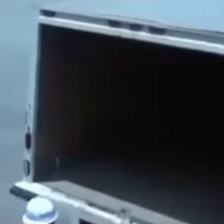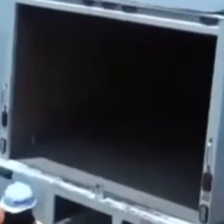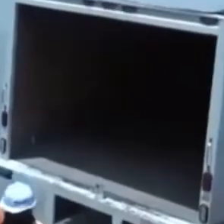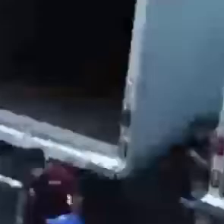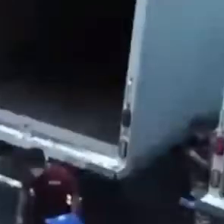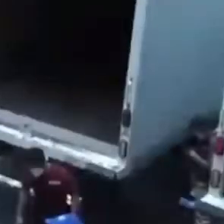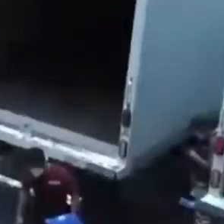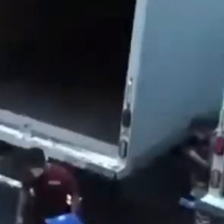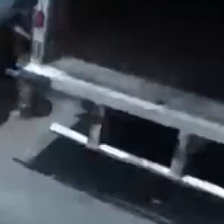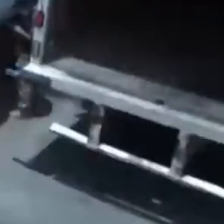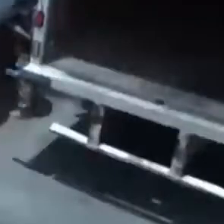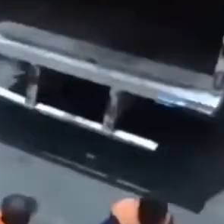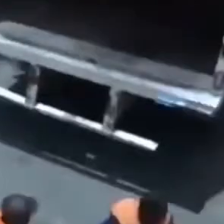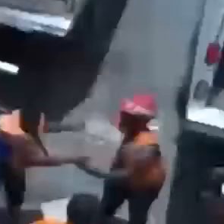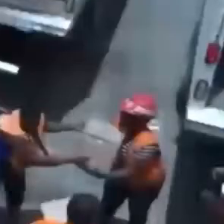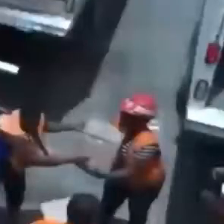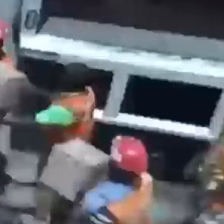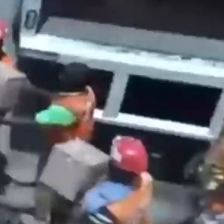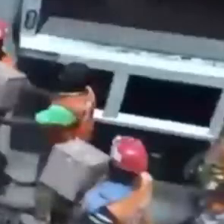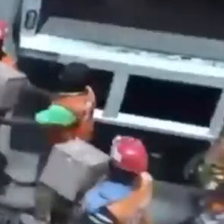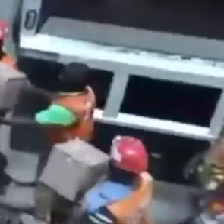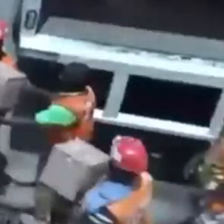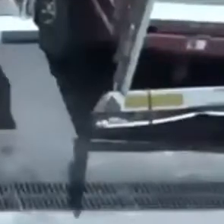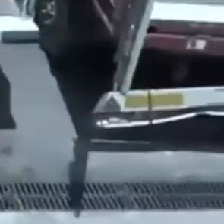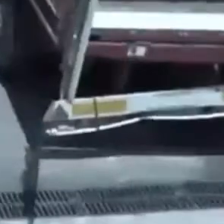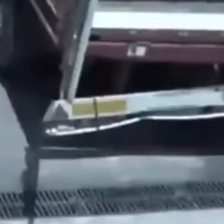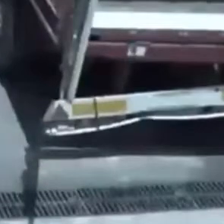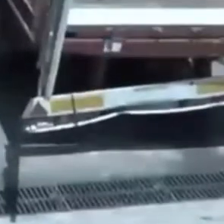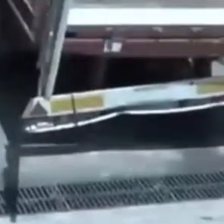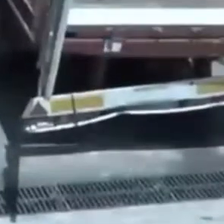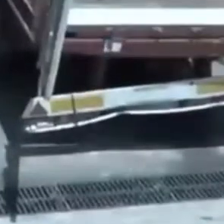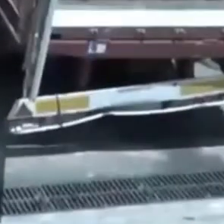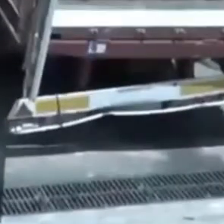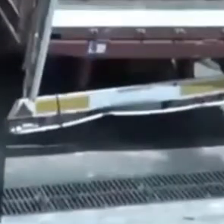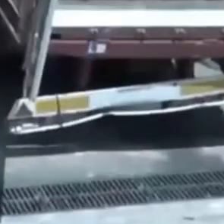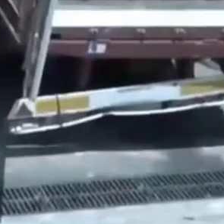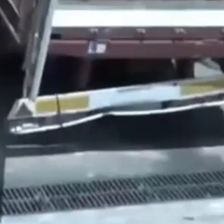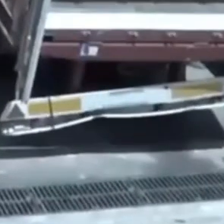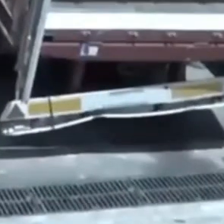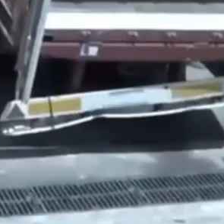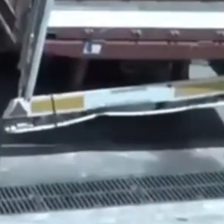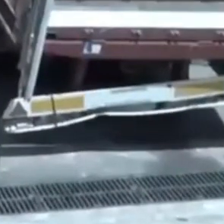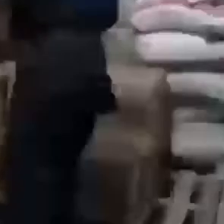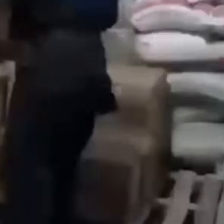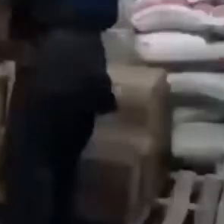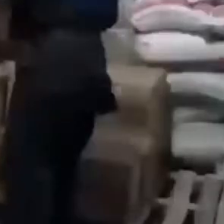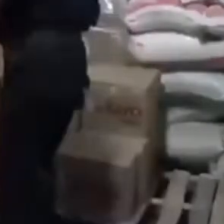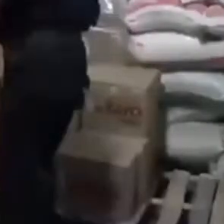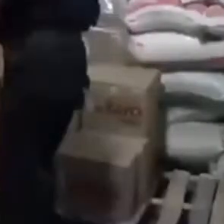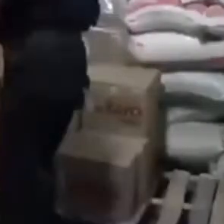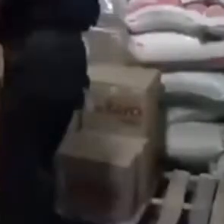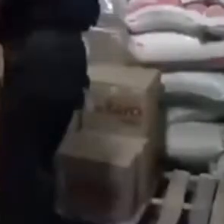social y política. El ataque de bandas armadas en Haití dificulta la llegada de los barcos que México envió con ayuda humanitaria a ese